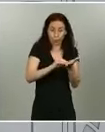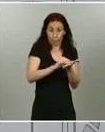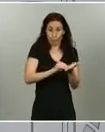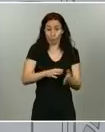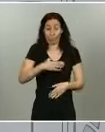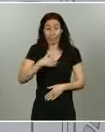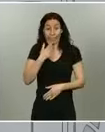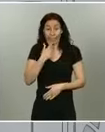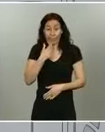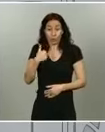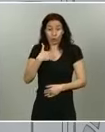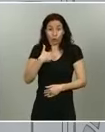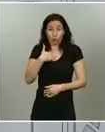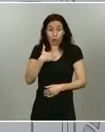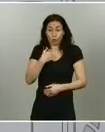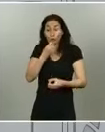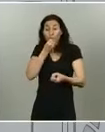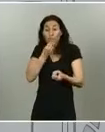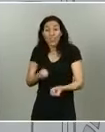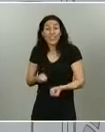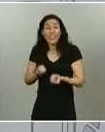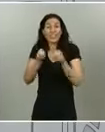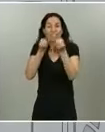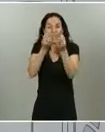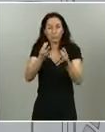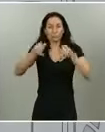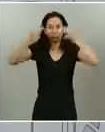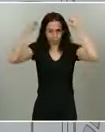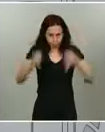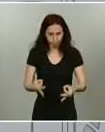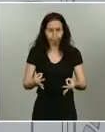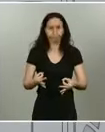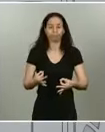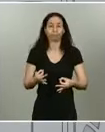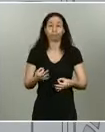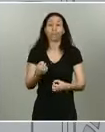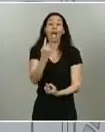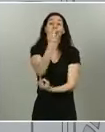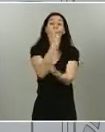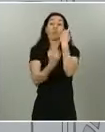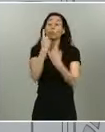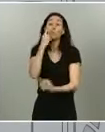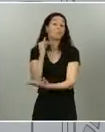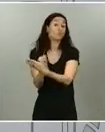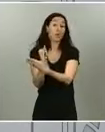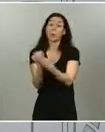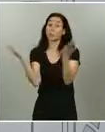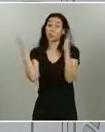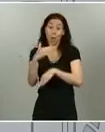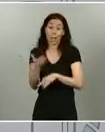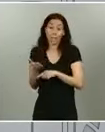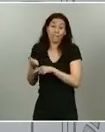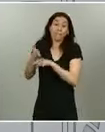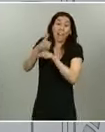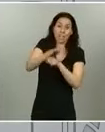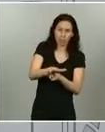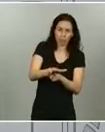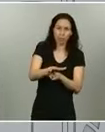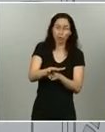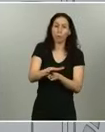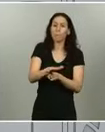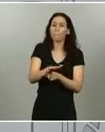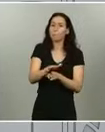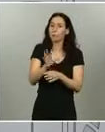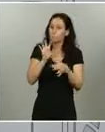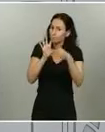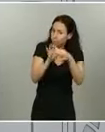todo en confirmados. Sabemos que habrá algunos casos a los que no se les haya hecho prueba y habrán fallecido. Eso está claro, pero la serie